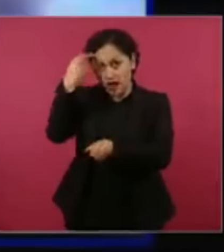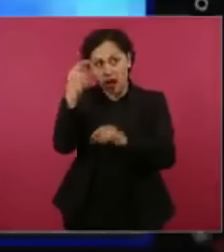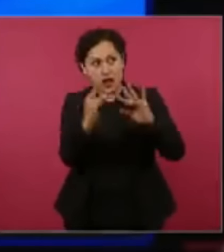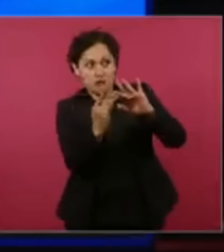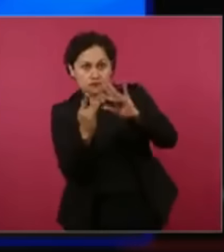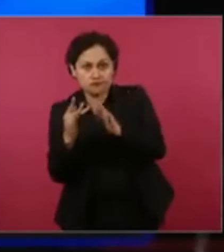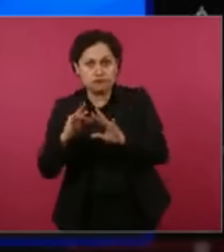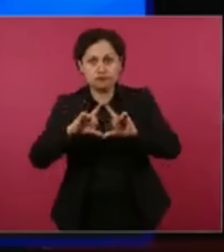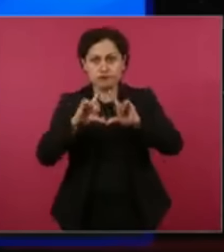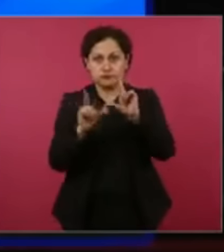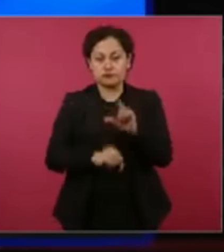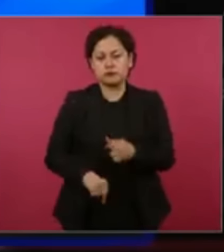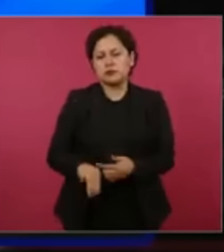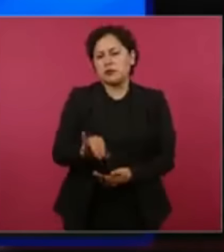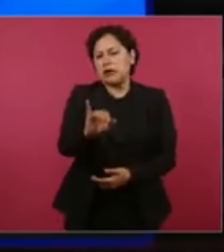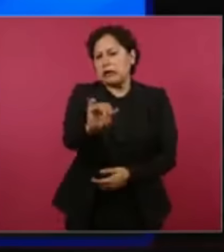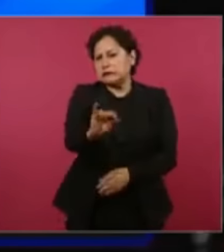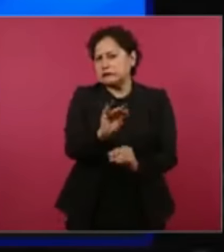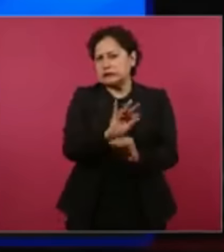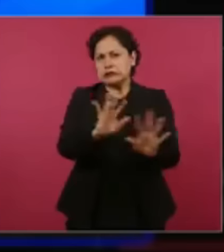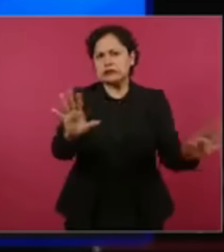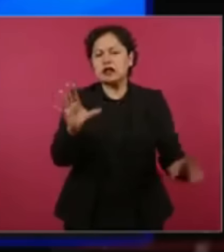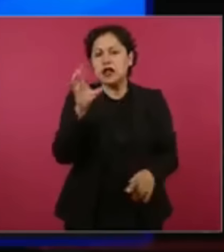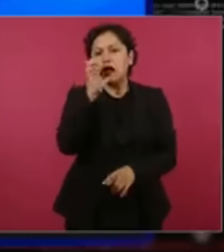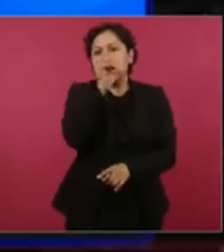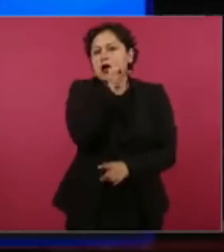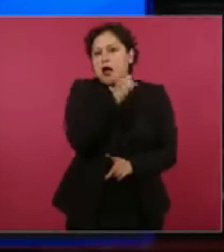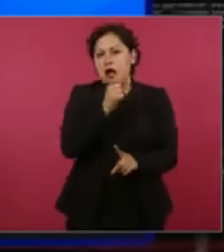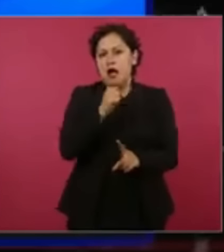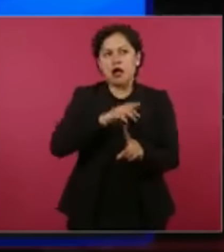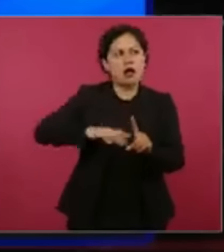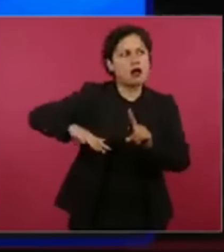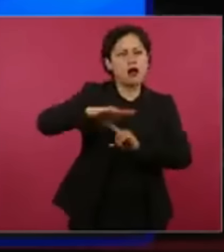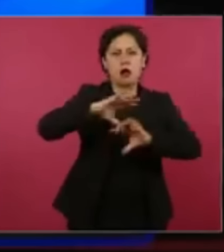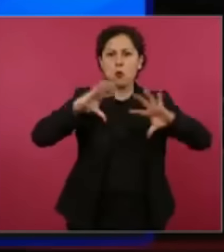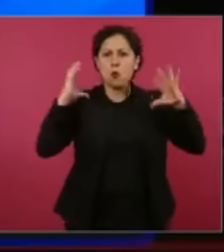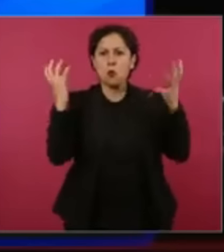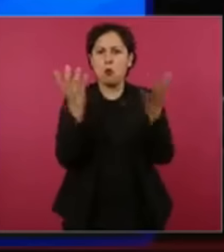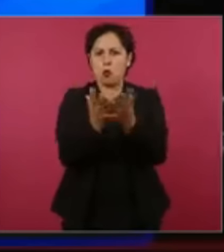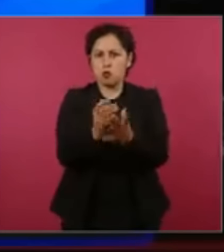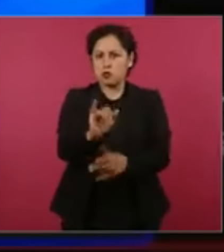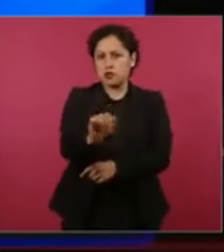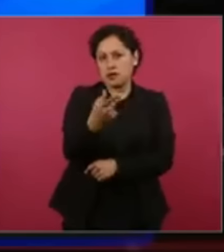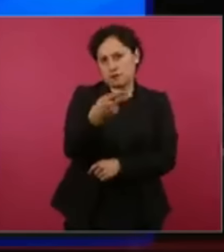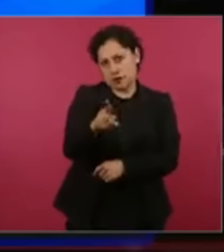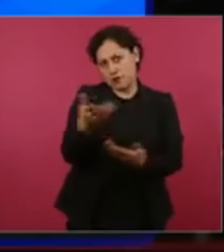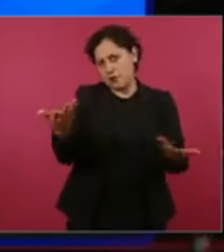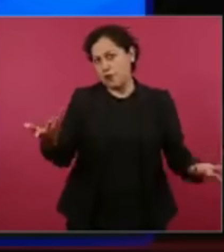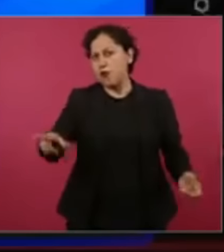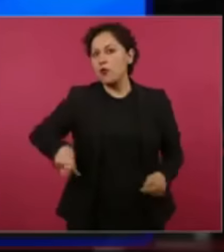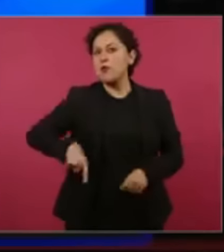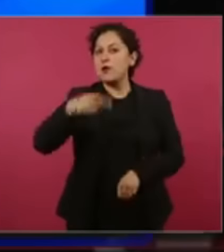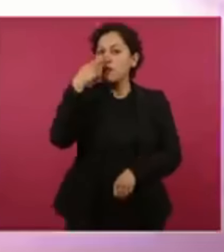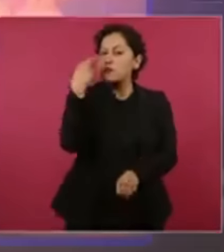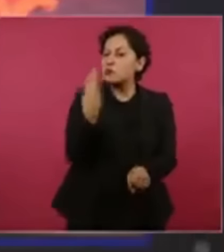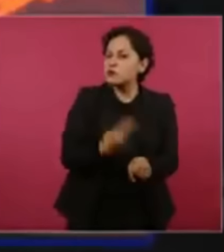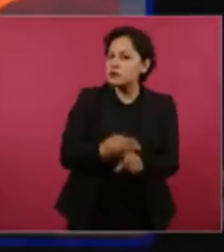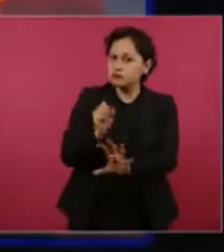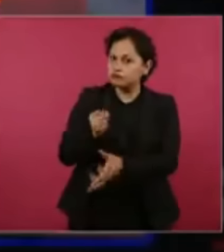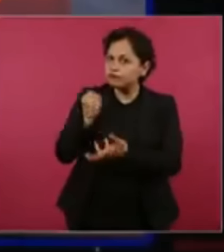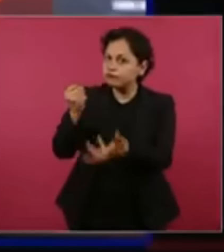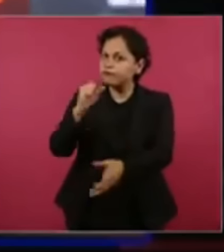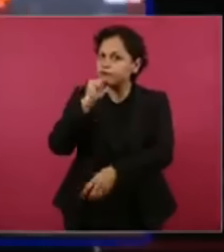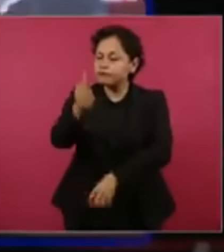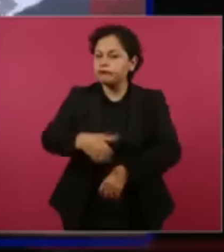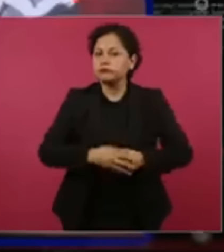sí, la temporada de calor, el cambio climático, pero también hay responsabilidad de no preverlo y de no invertir por parte del gobierno. No